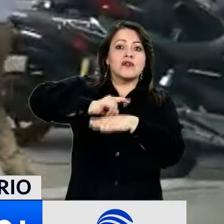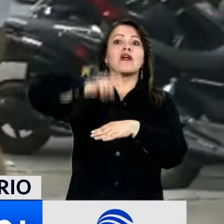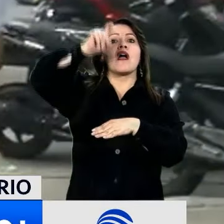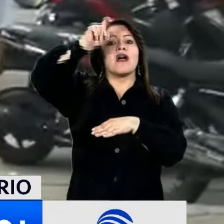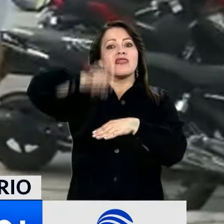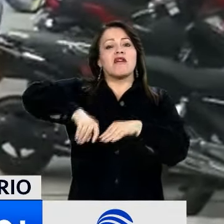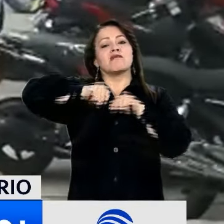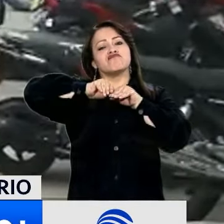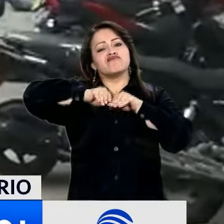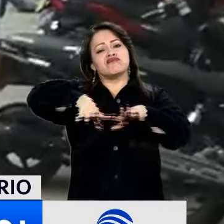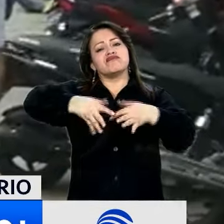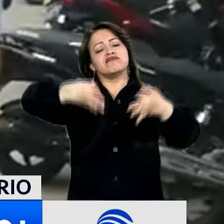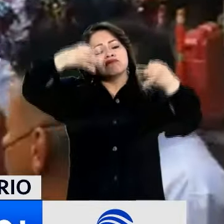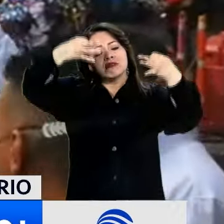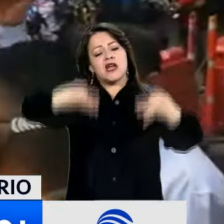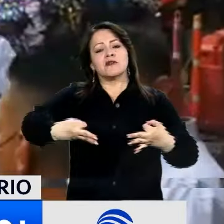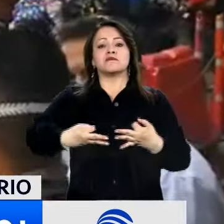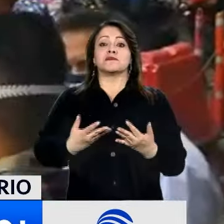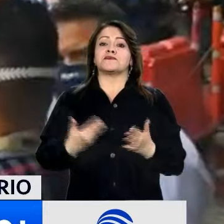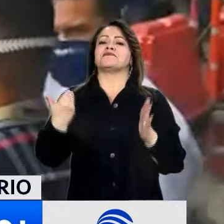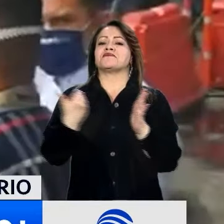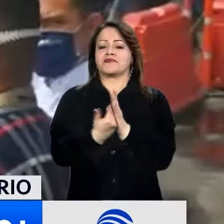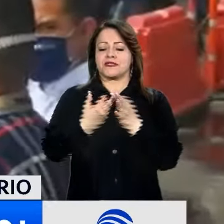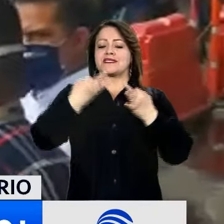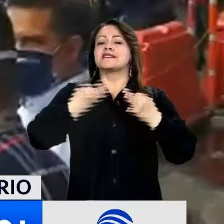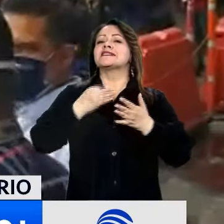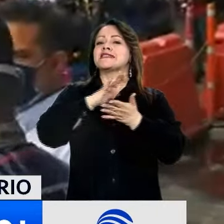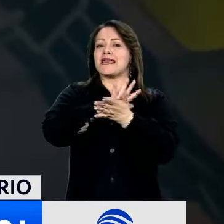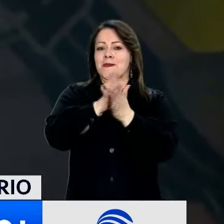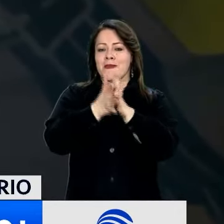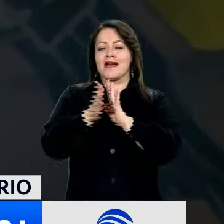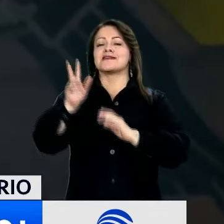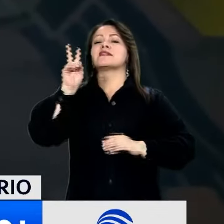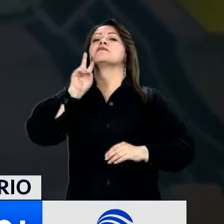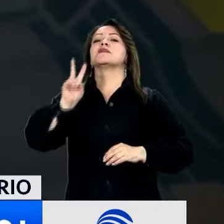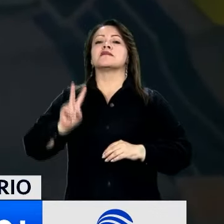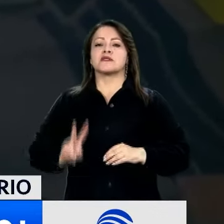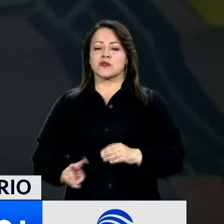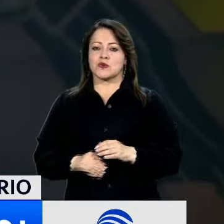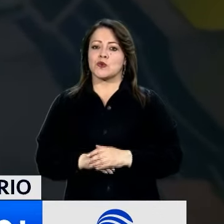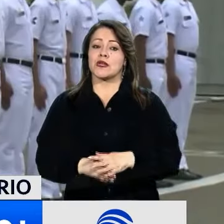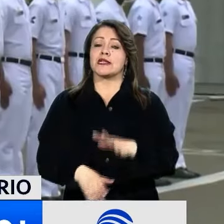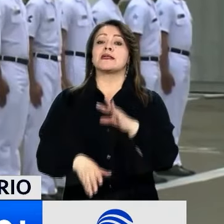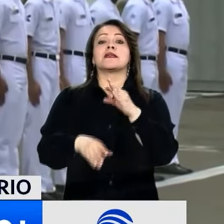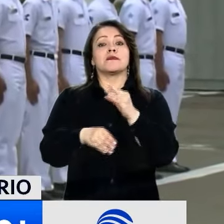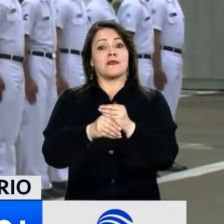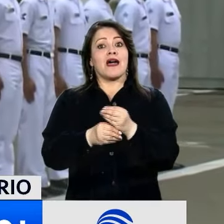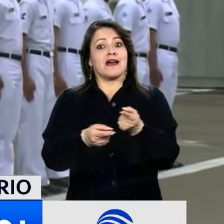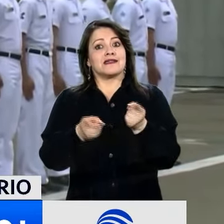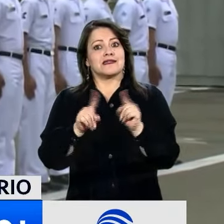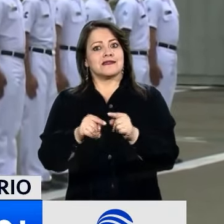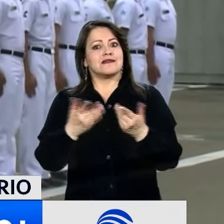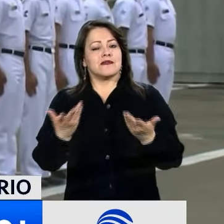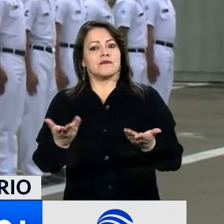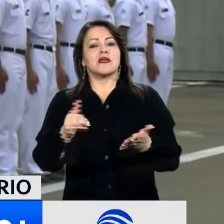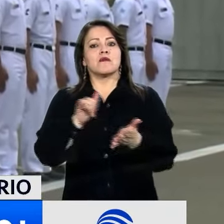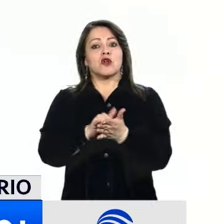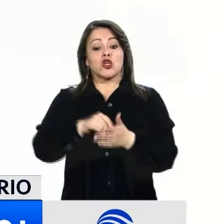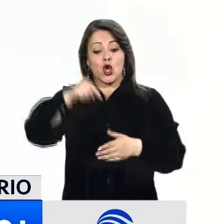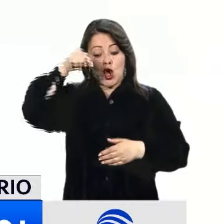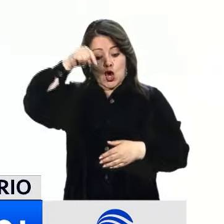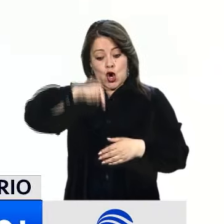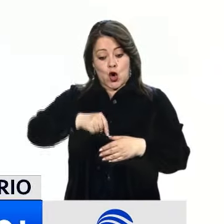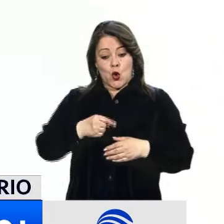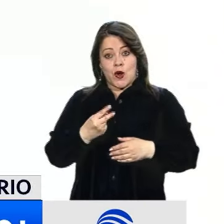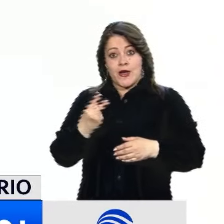ser transparentes justamente para garantizar la paz en el vecino país. Y hay que resaltar justamente que es por eso que el día de hoy